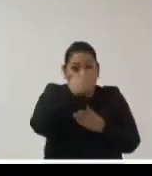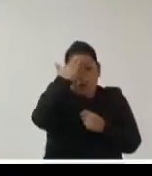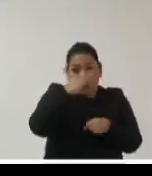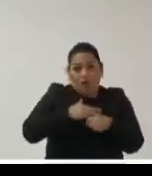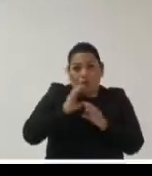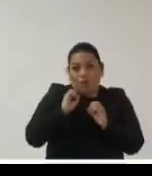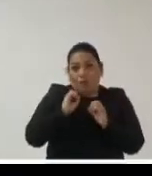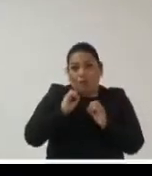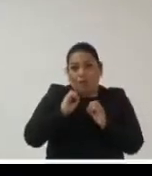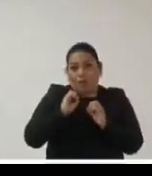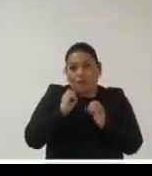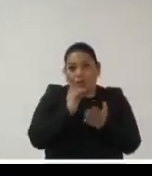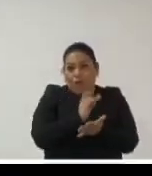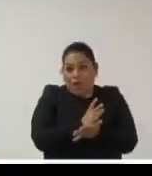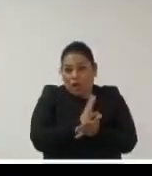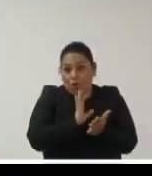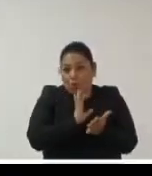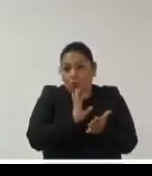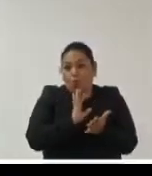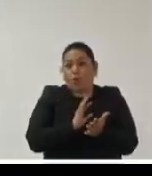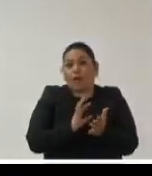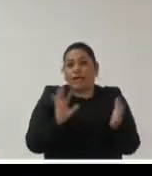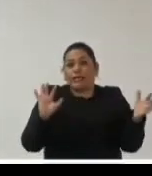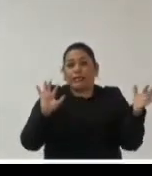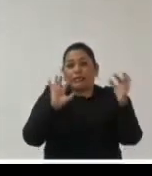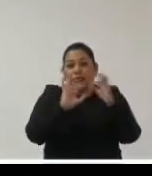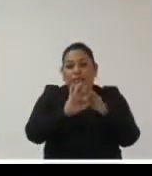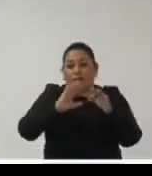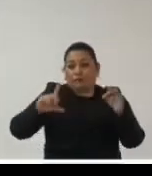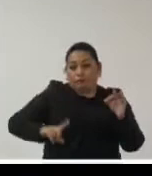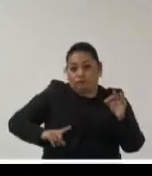electrónico único debidamente vinculados